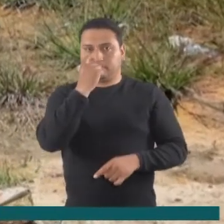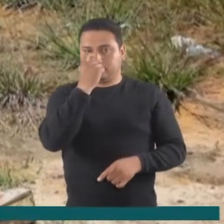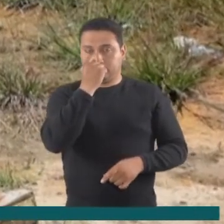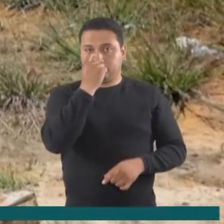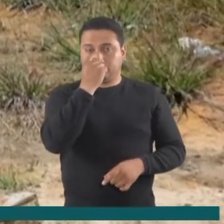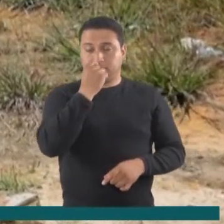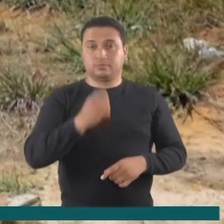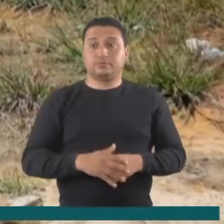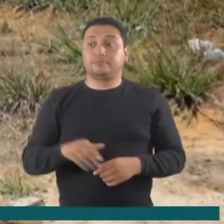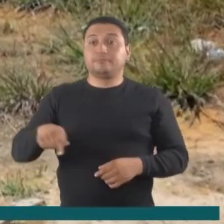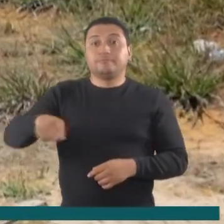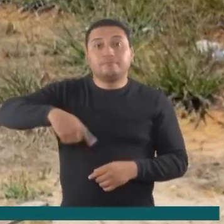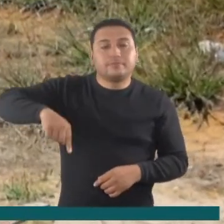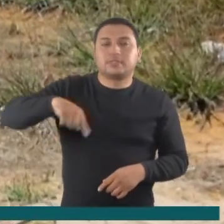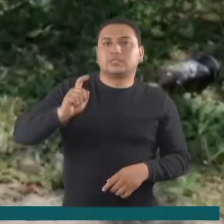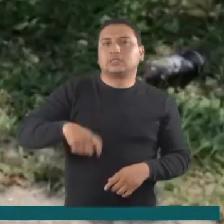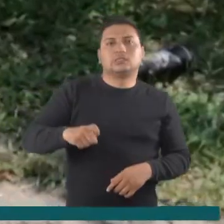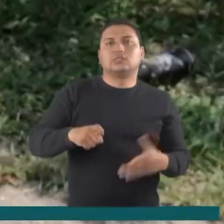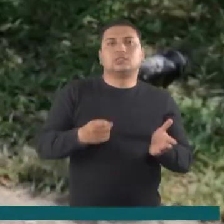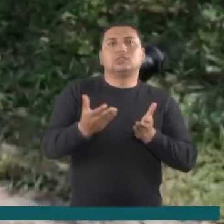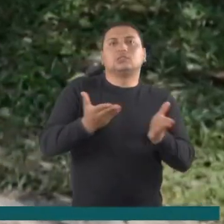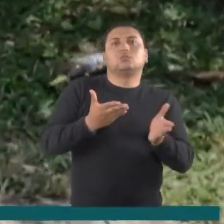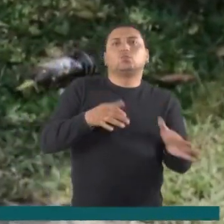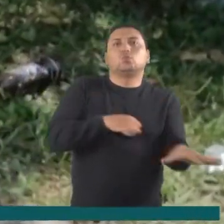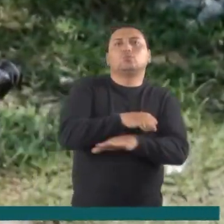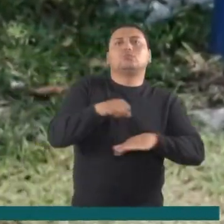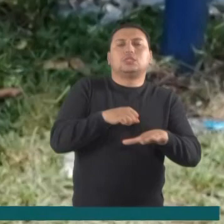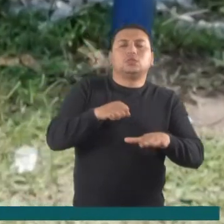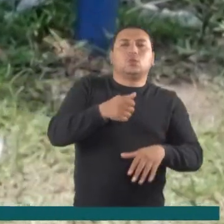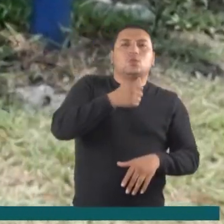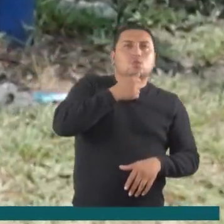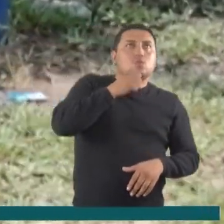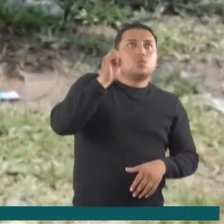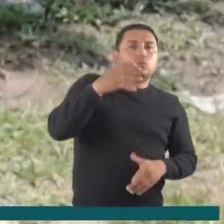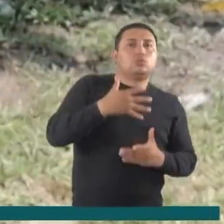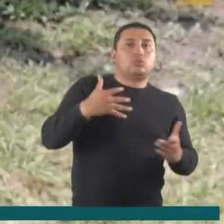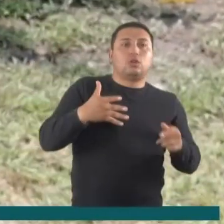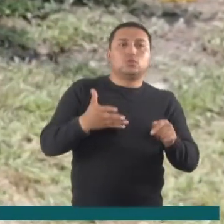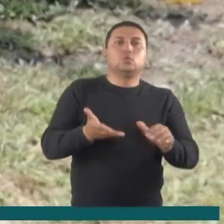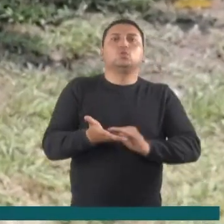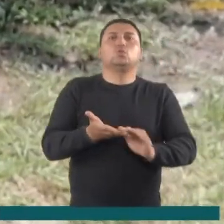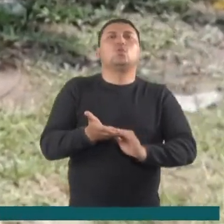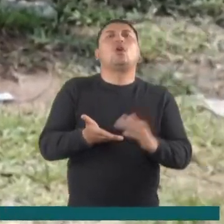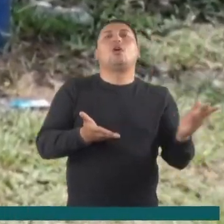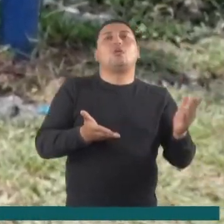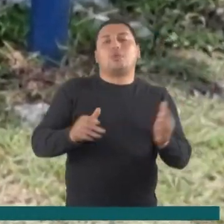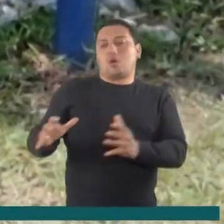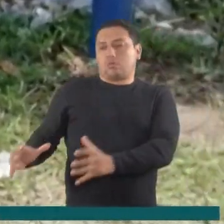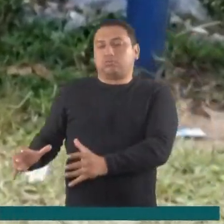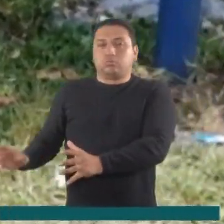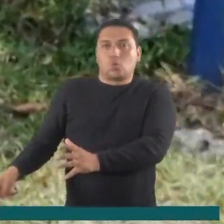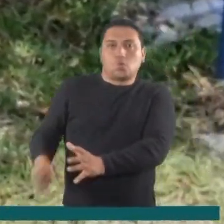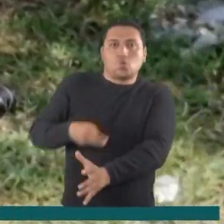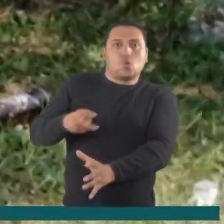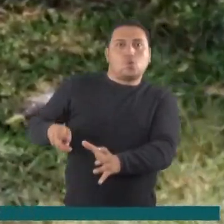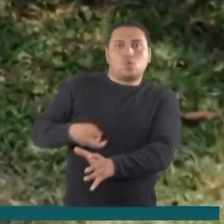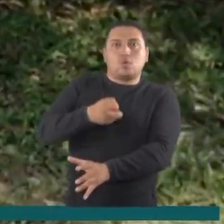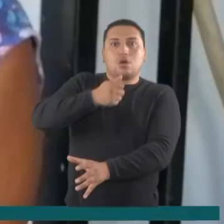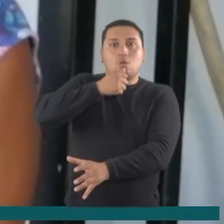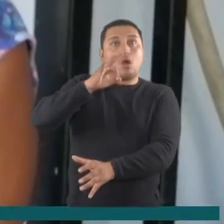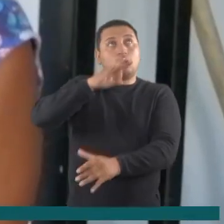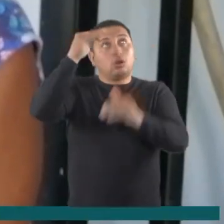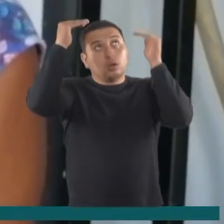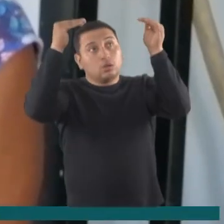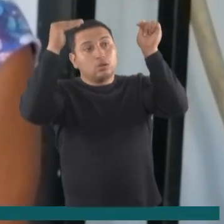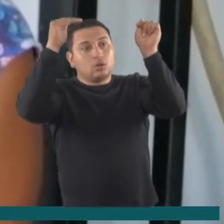servicios básicos, los habitantes de este sector logran solucionarlos mediante bombas manuales de extracción de agua y plantas eléctricas o paneles